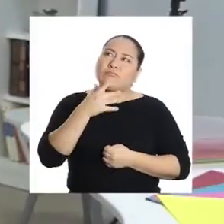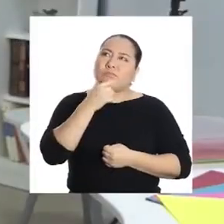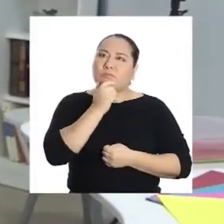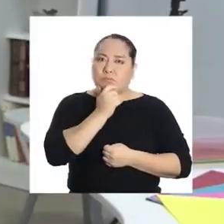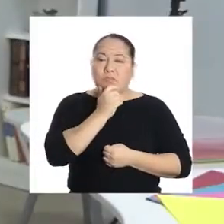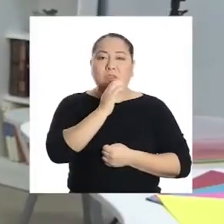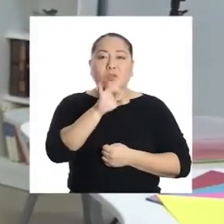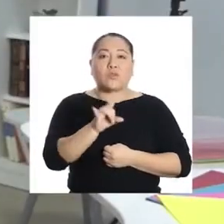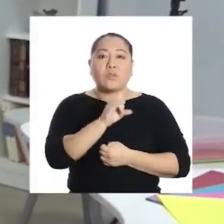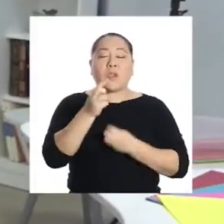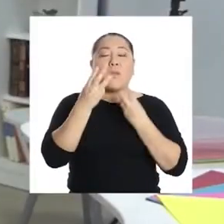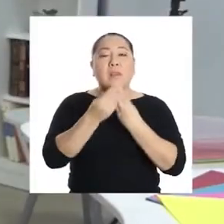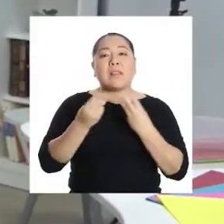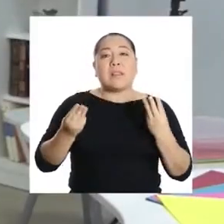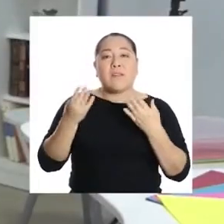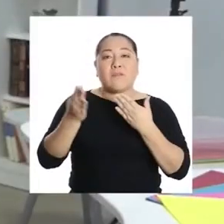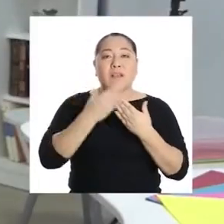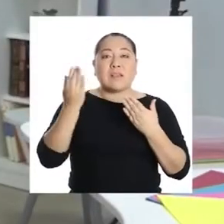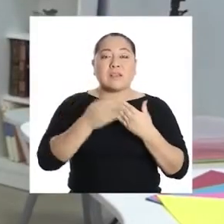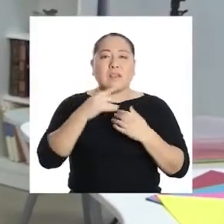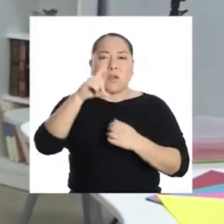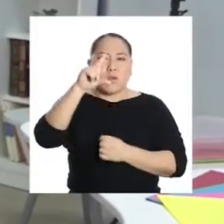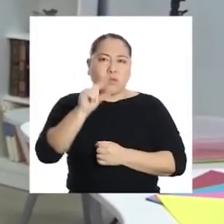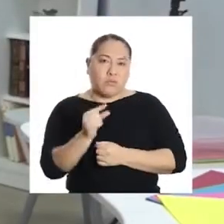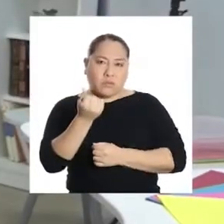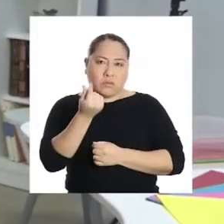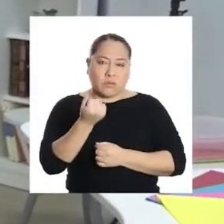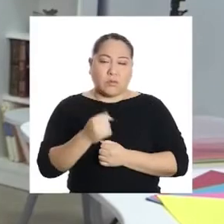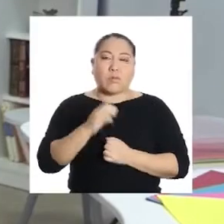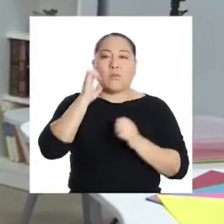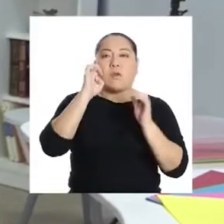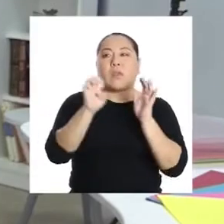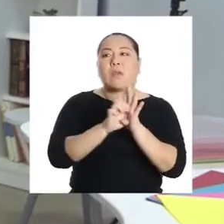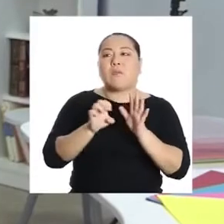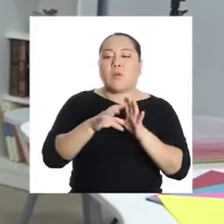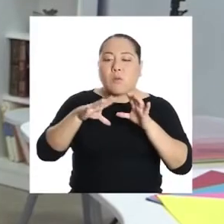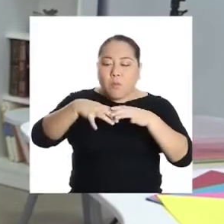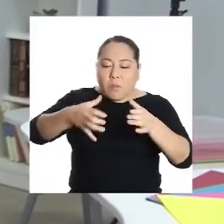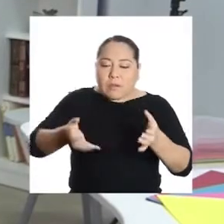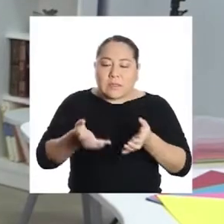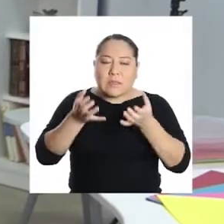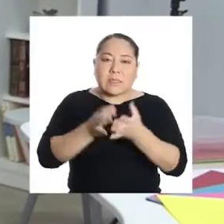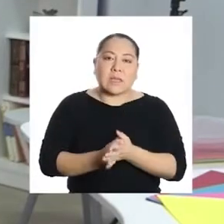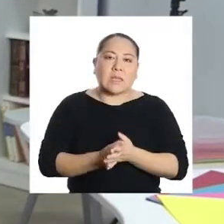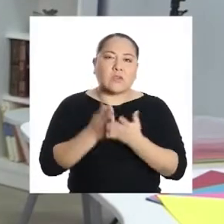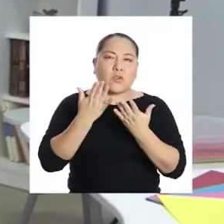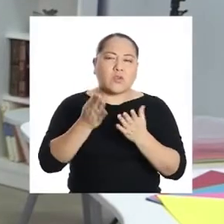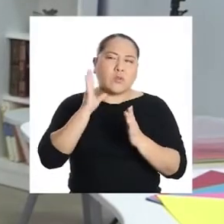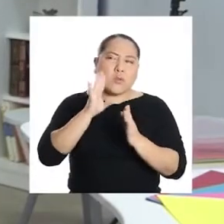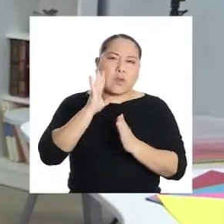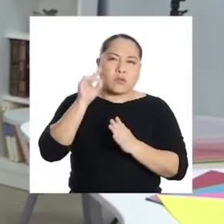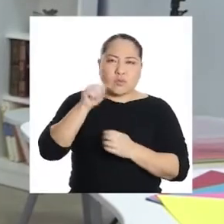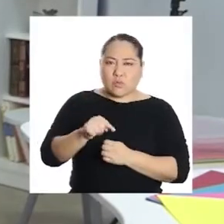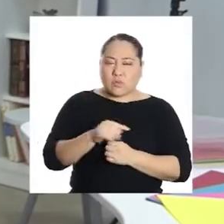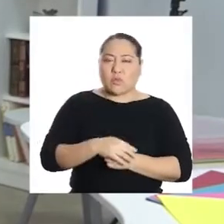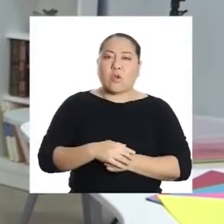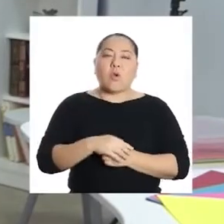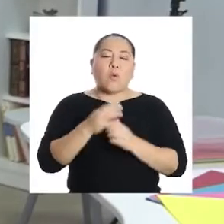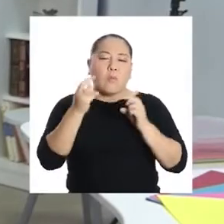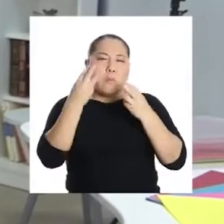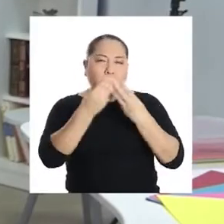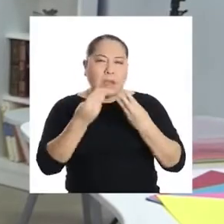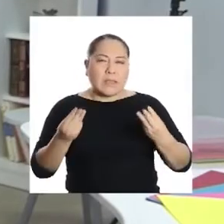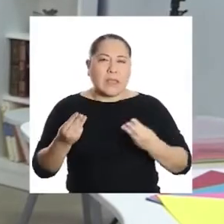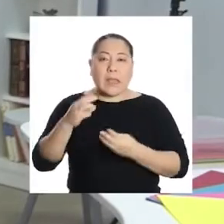Generalmente, se usaban materiales sencillos y de bajo costo. Por ejemplo, vasijas, envases desechados y materiales